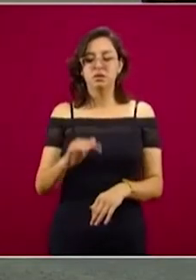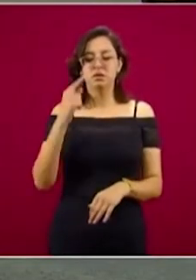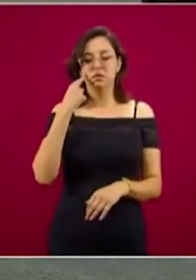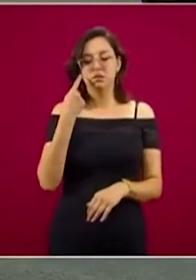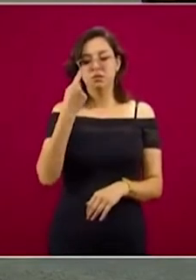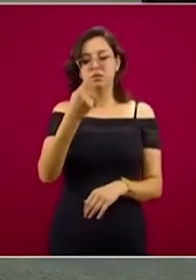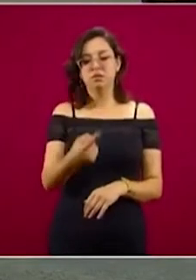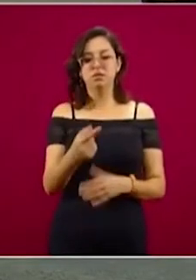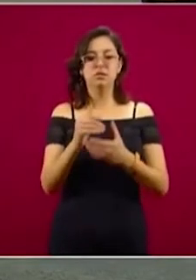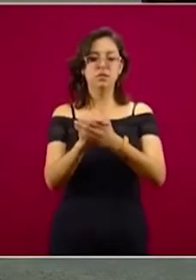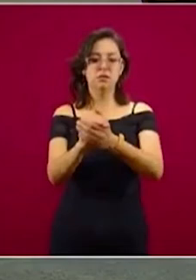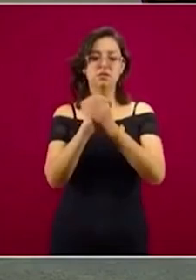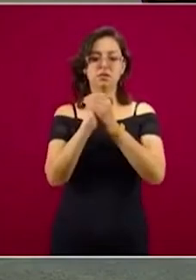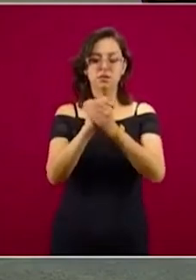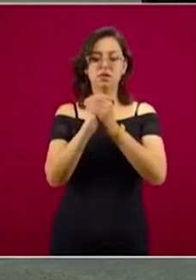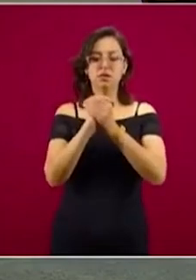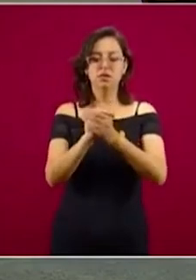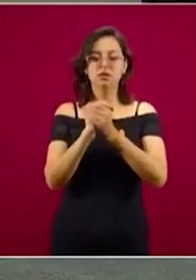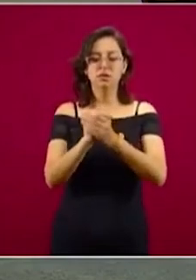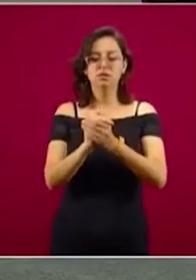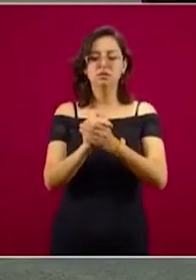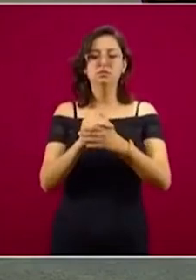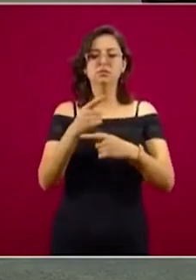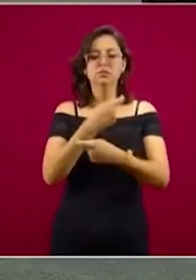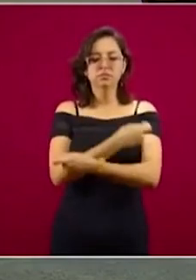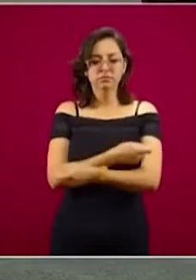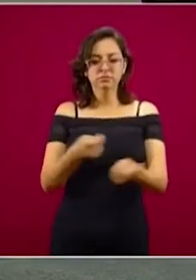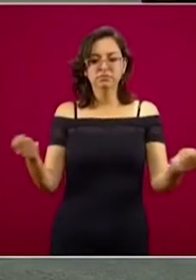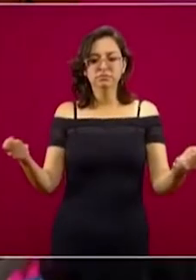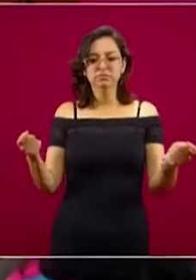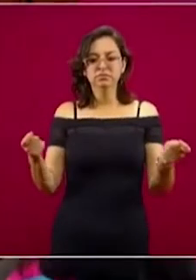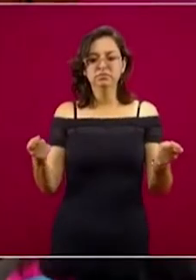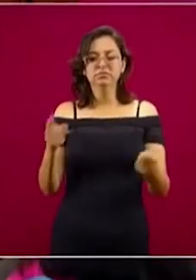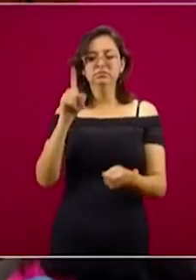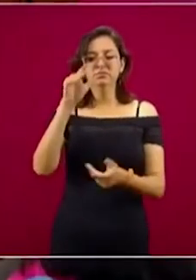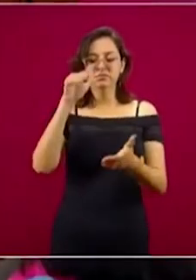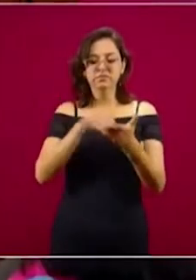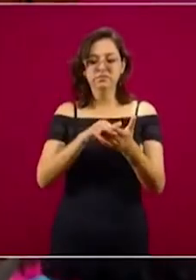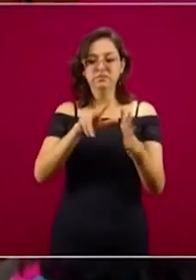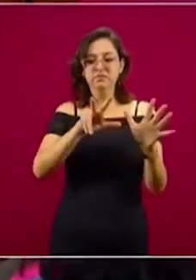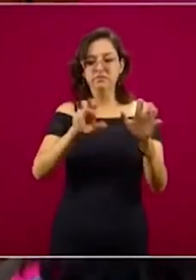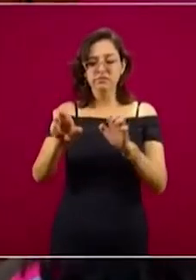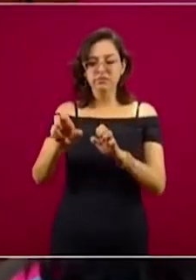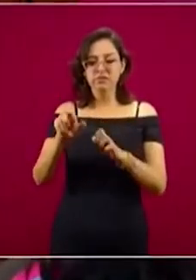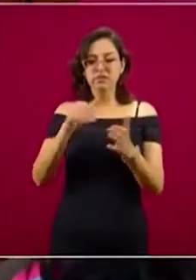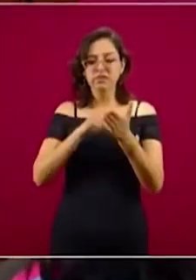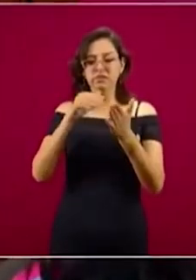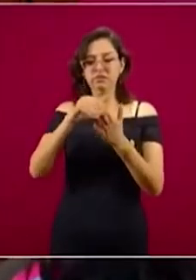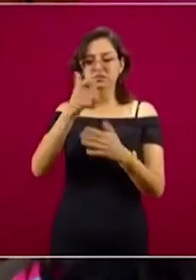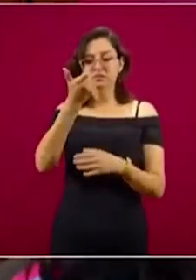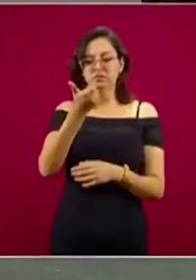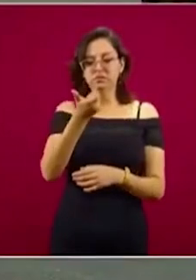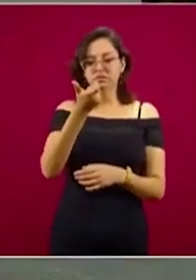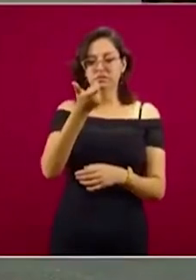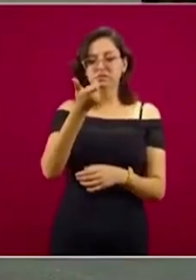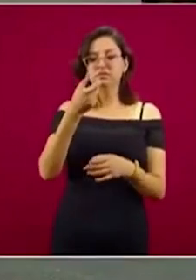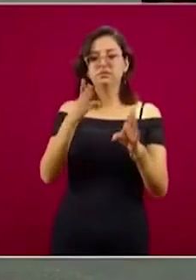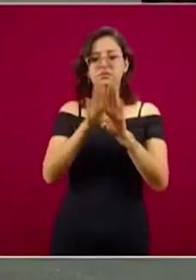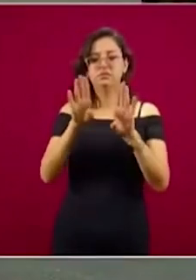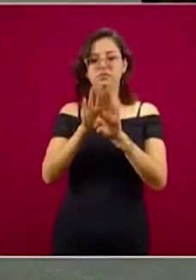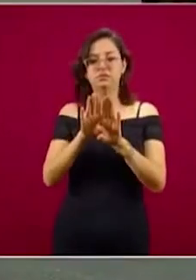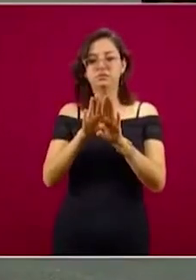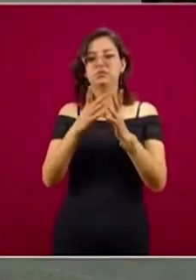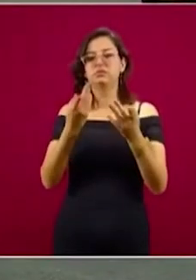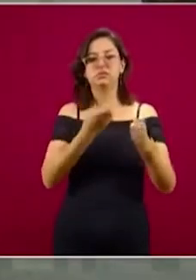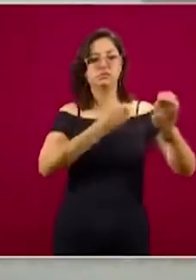Este sorteo se va a distribuir mil 800 millones de pesos que van a estar distribuidos en los